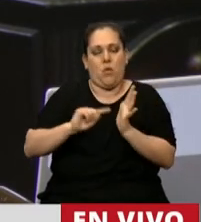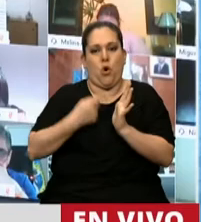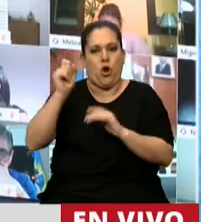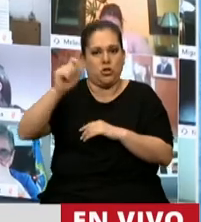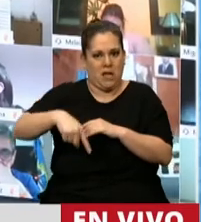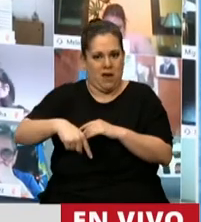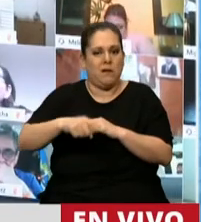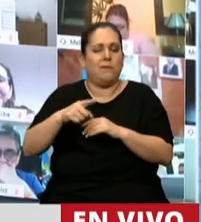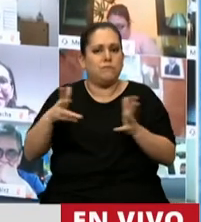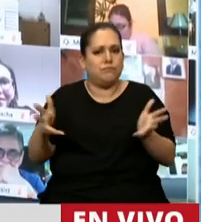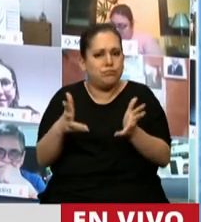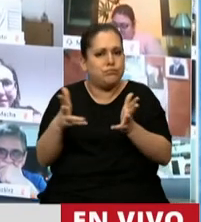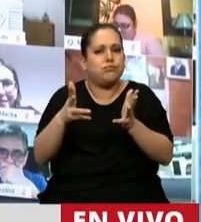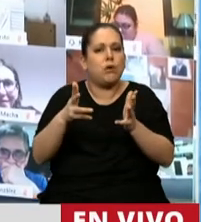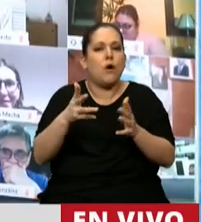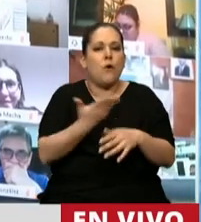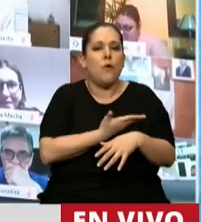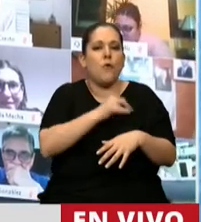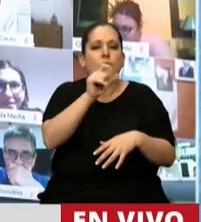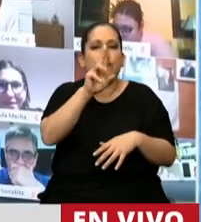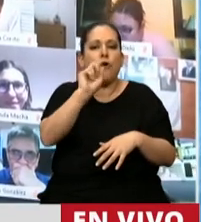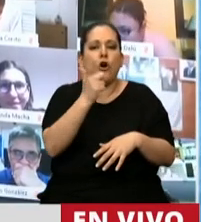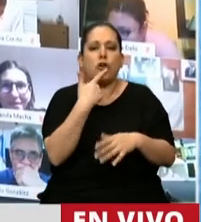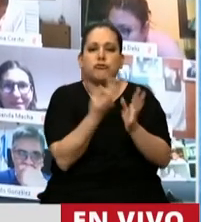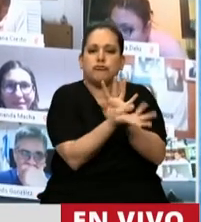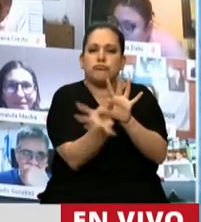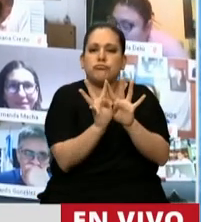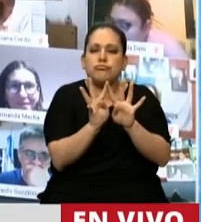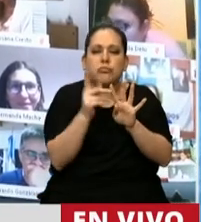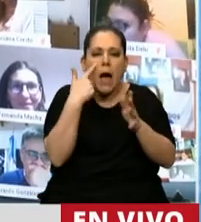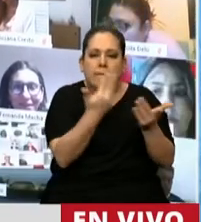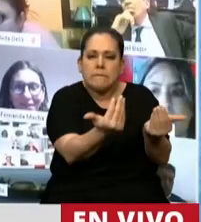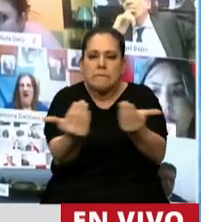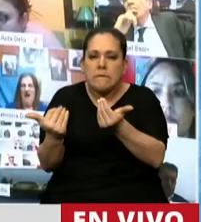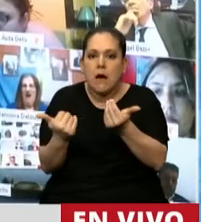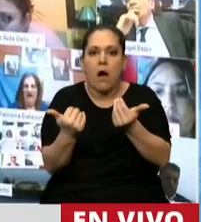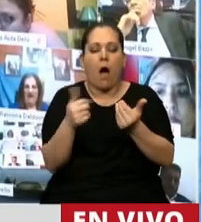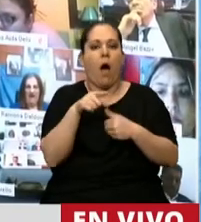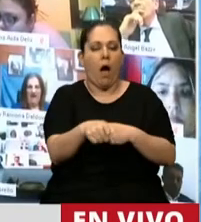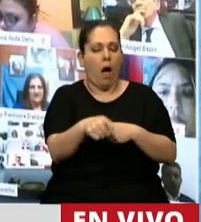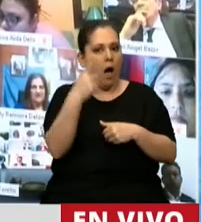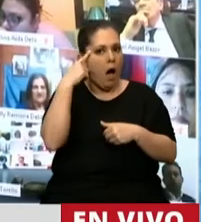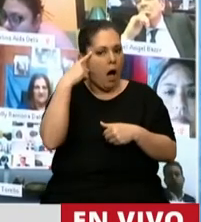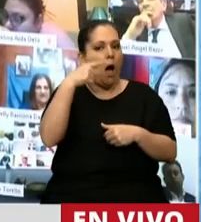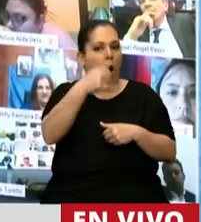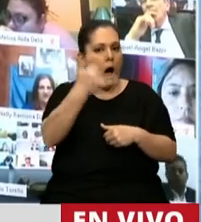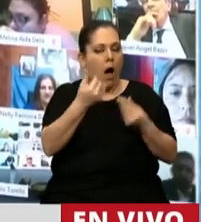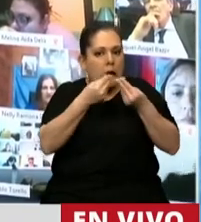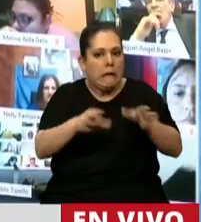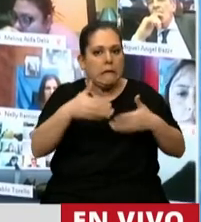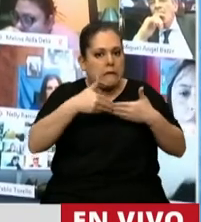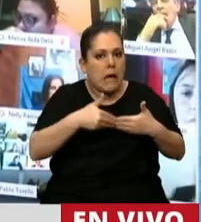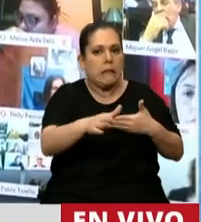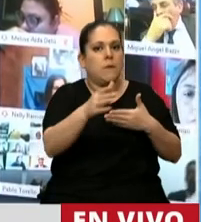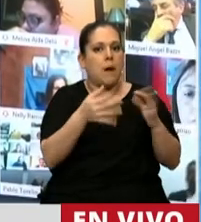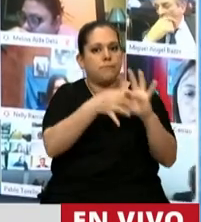impulsando estos foros de competitividad, que cuando se encontraron virtuosamente con la iniciativa pública del Ministerio de Economía y